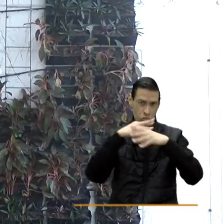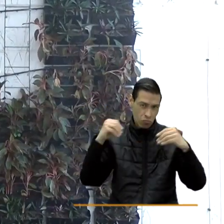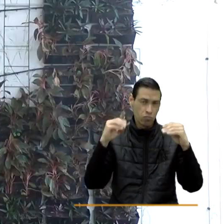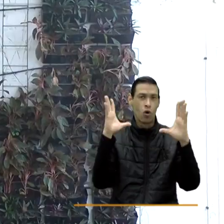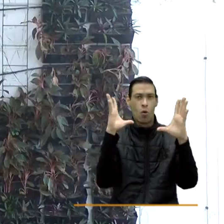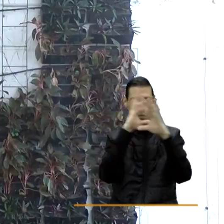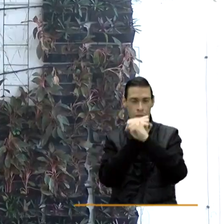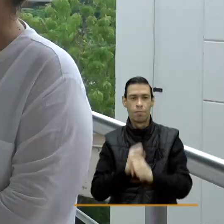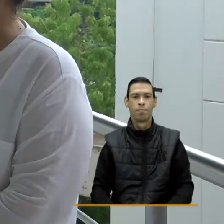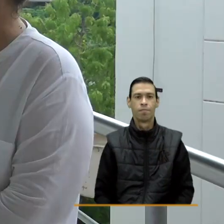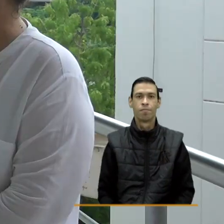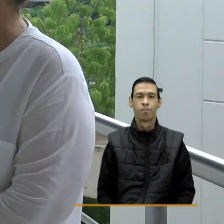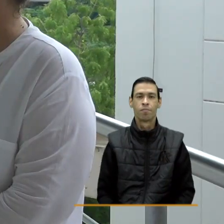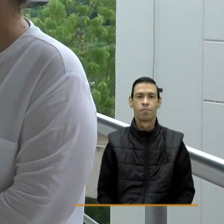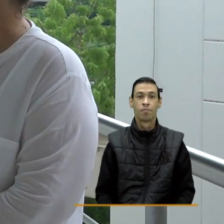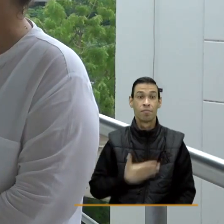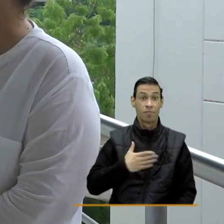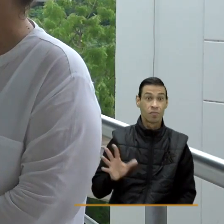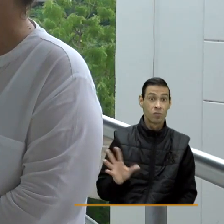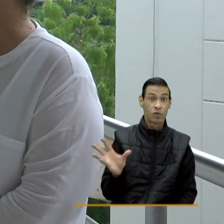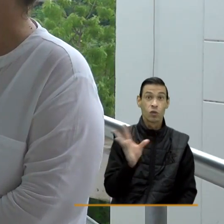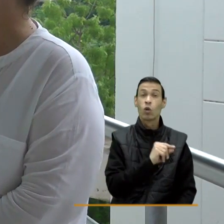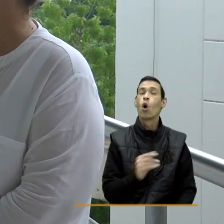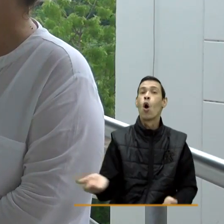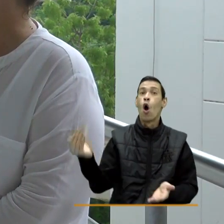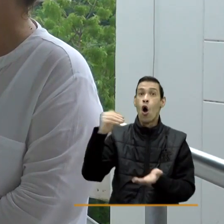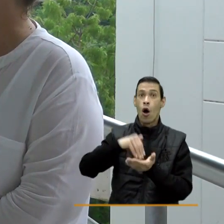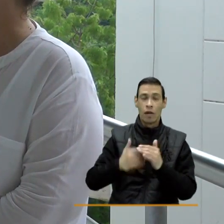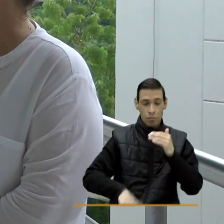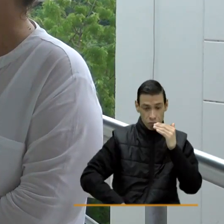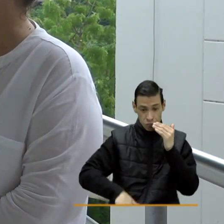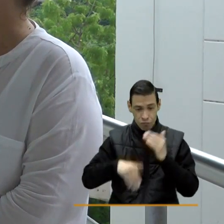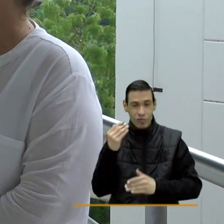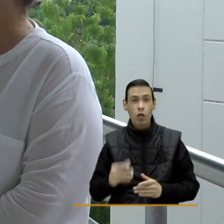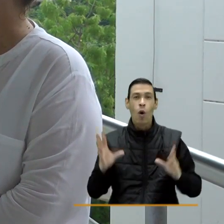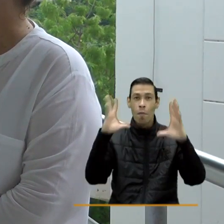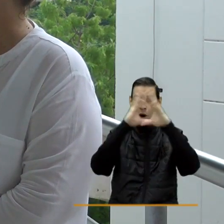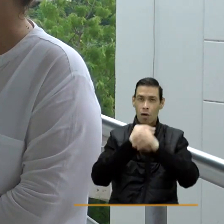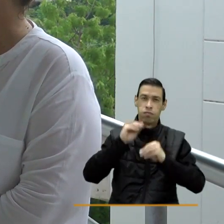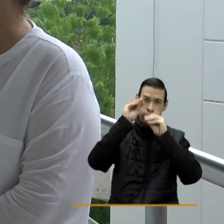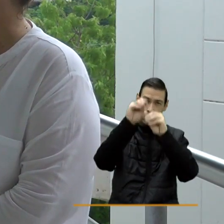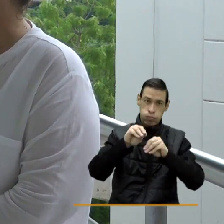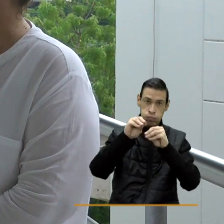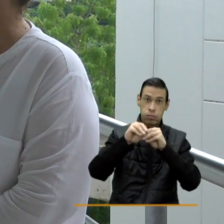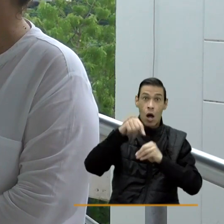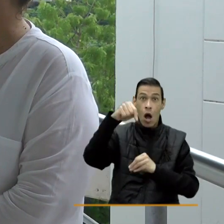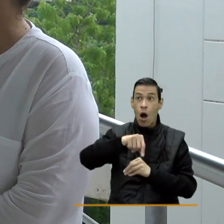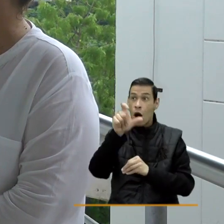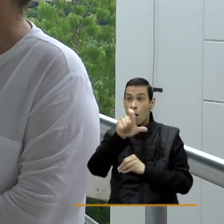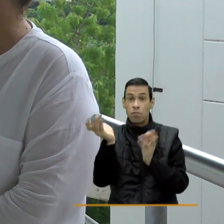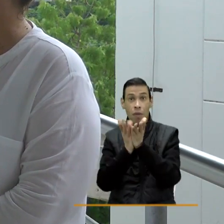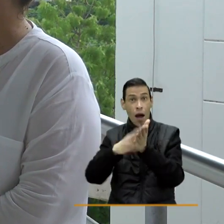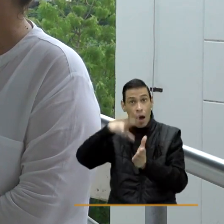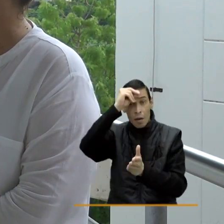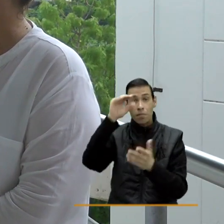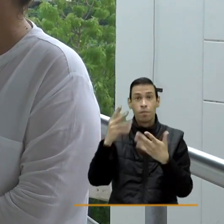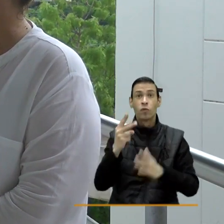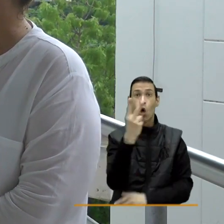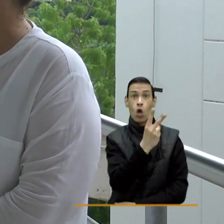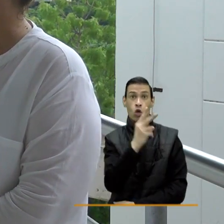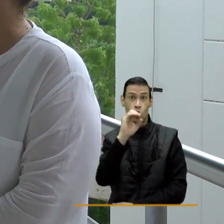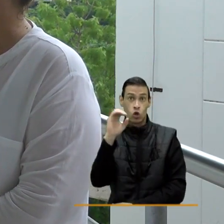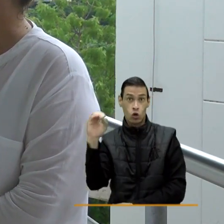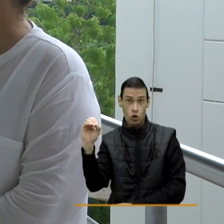nocturno. Saludos a todos. hemos retomado la formación nocturna. Es así como hoy 200 aprendices